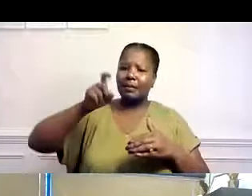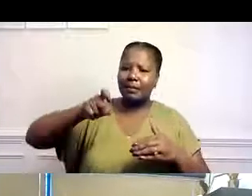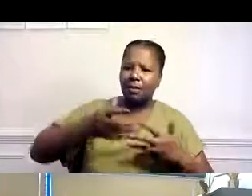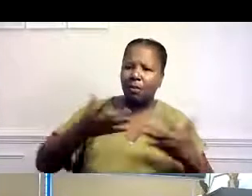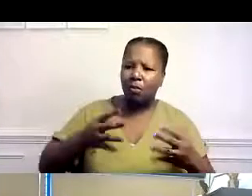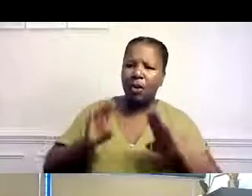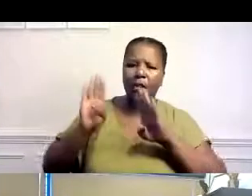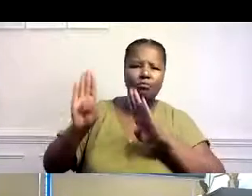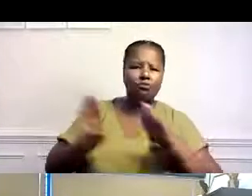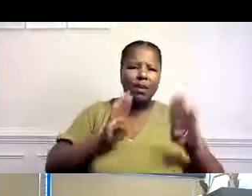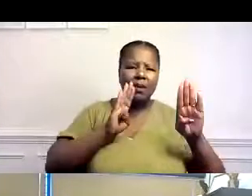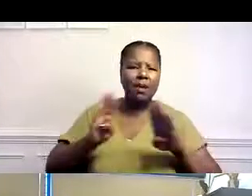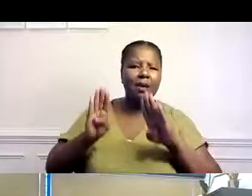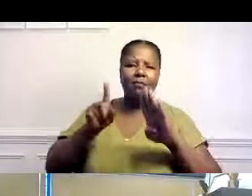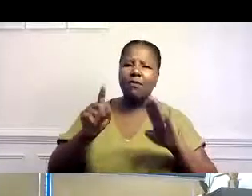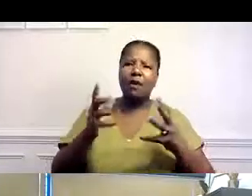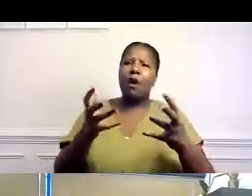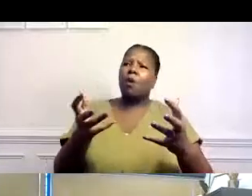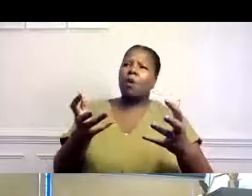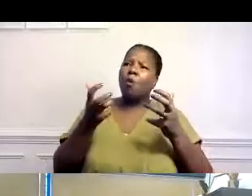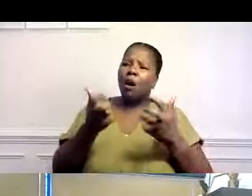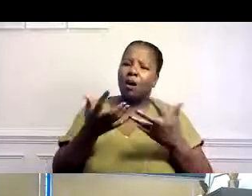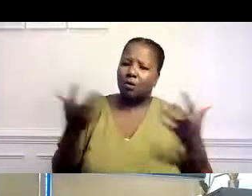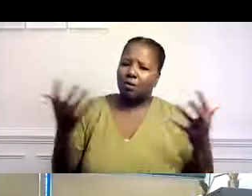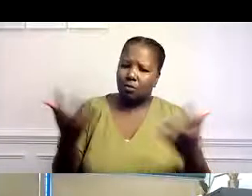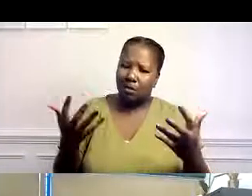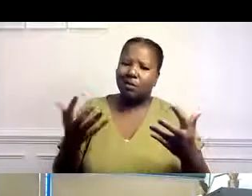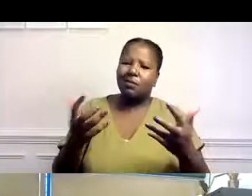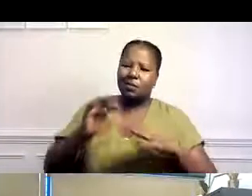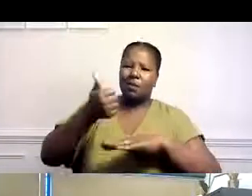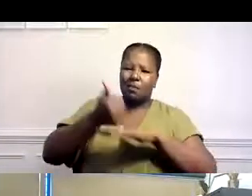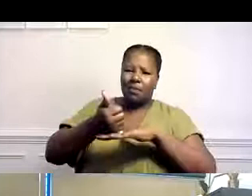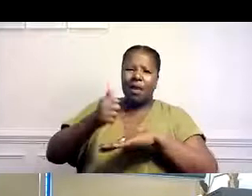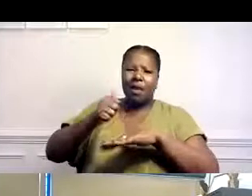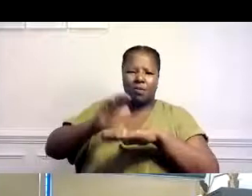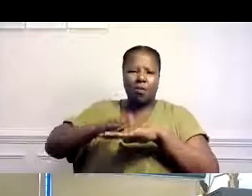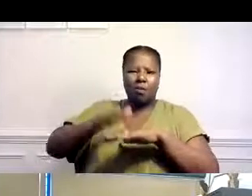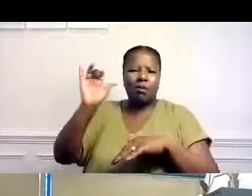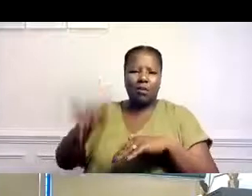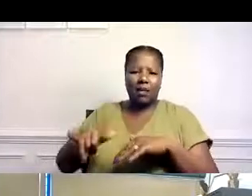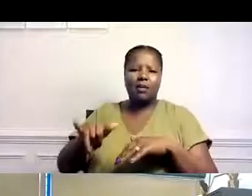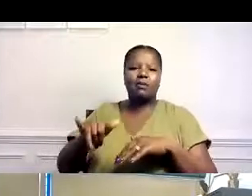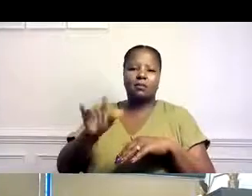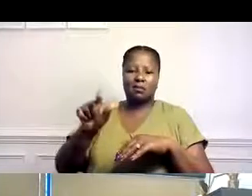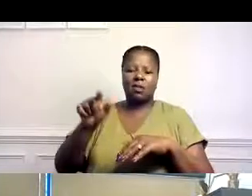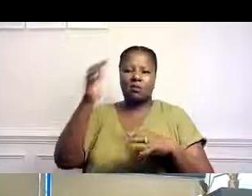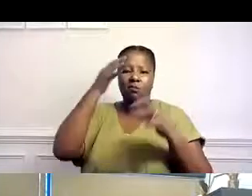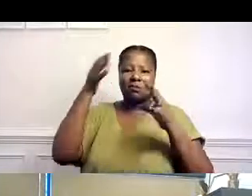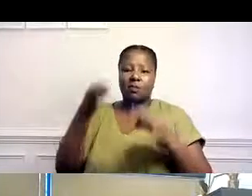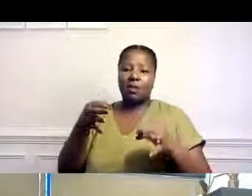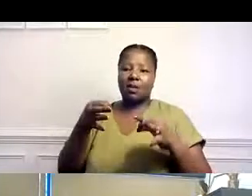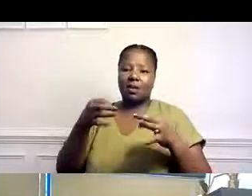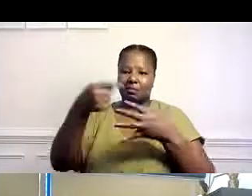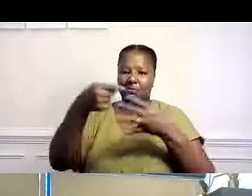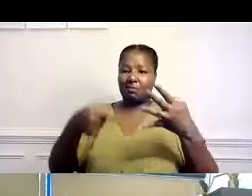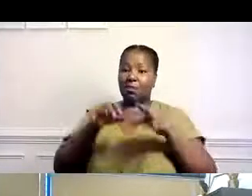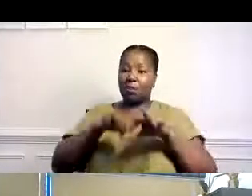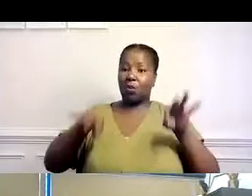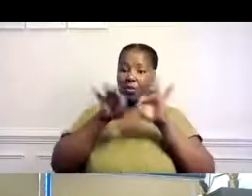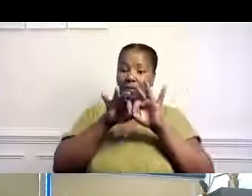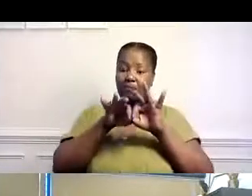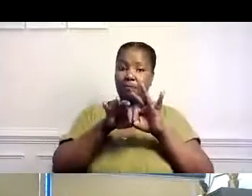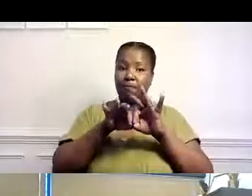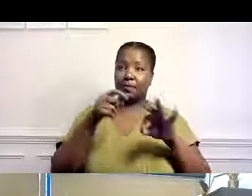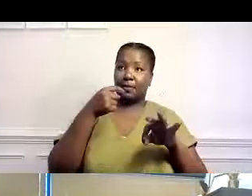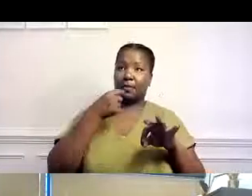las necesidades y también deseos de esa persona. Así que son los puntos más importantes con respecto a agrupación.